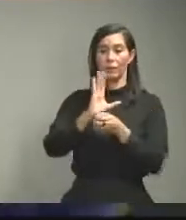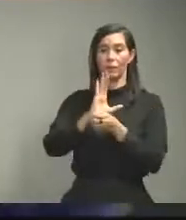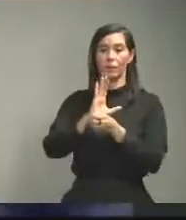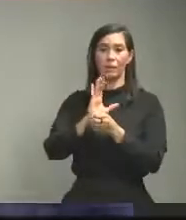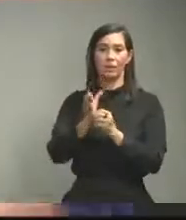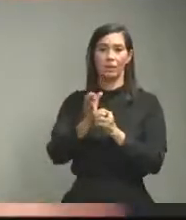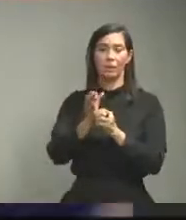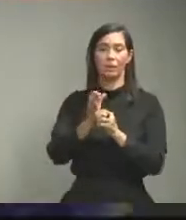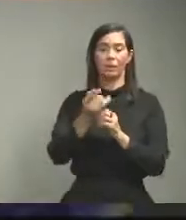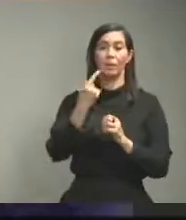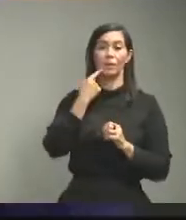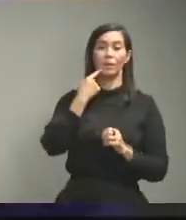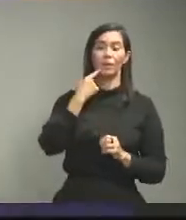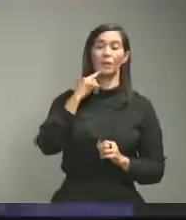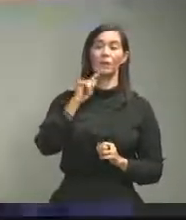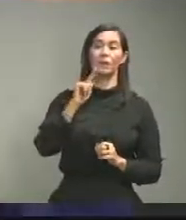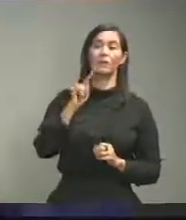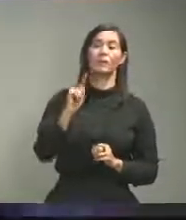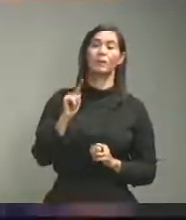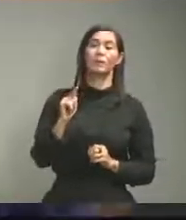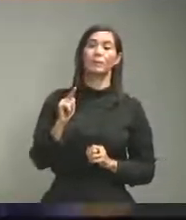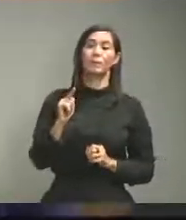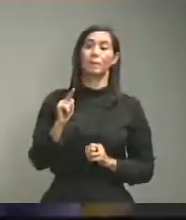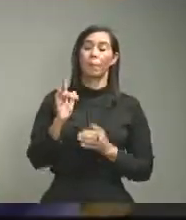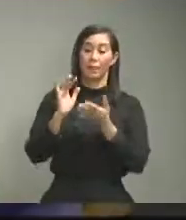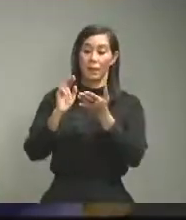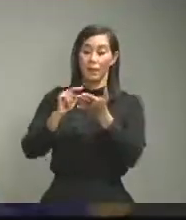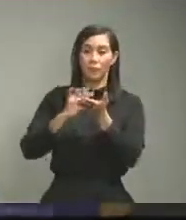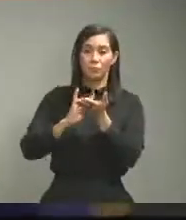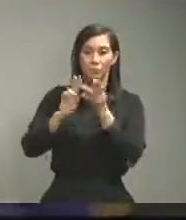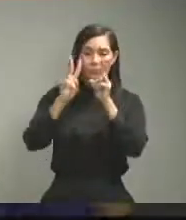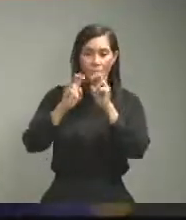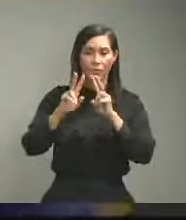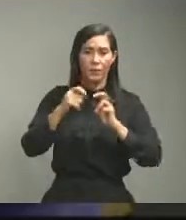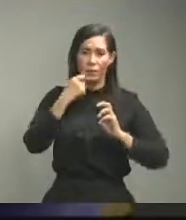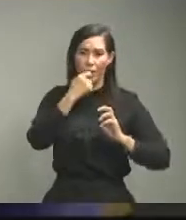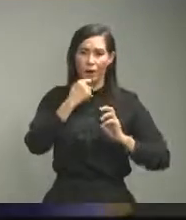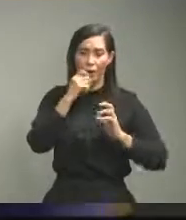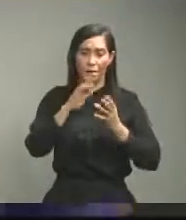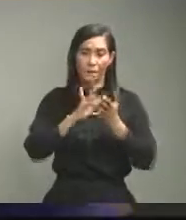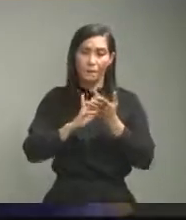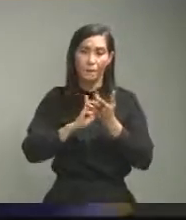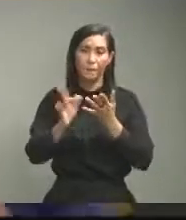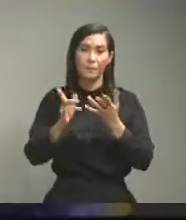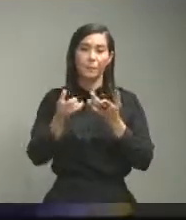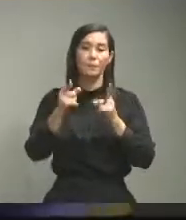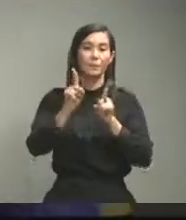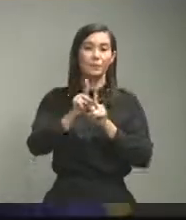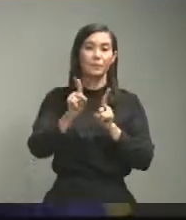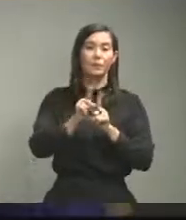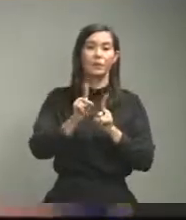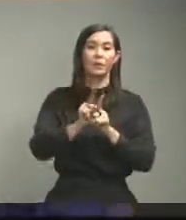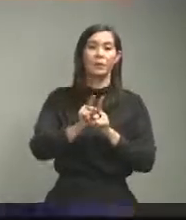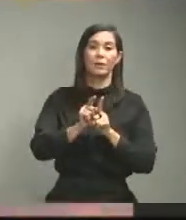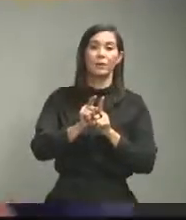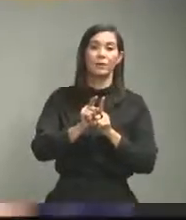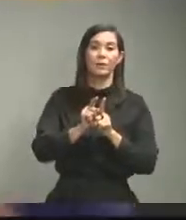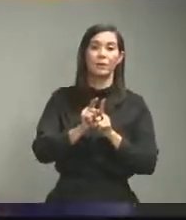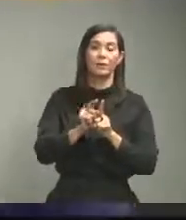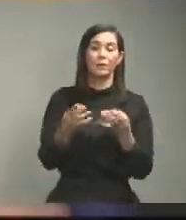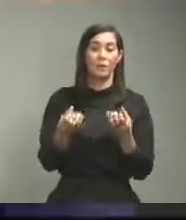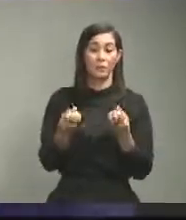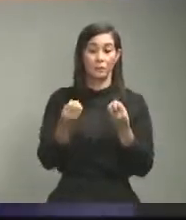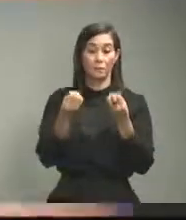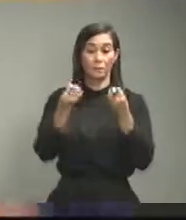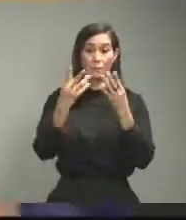en lo referente a las pruebas pero básicamente en lo referente a las tantas